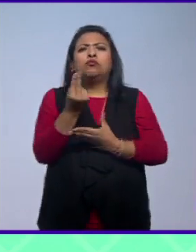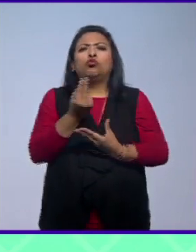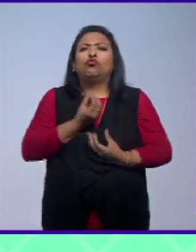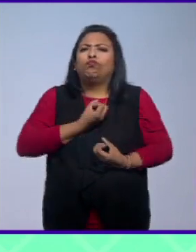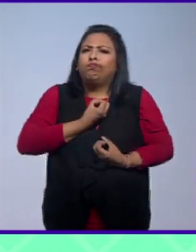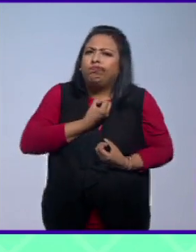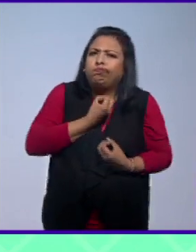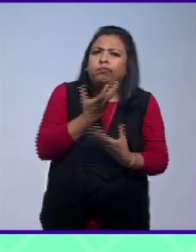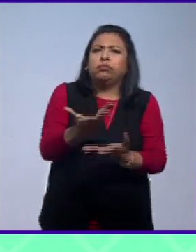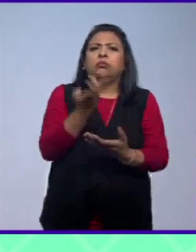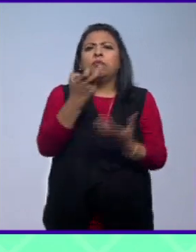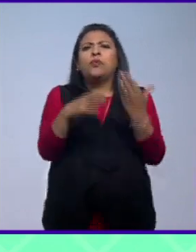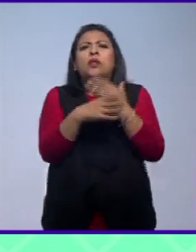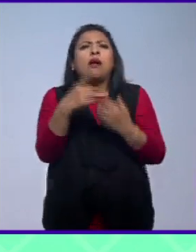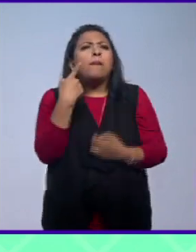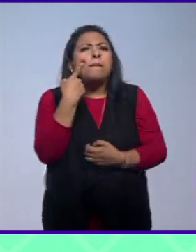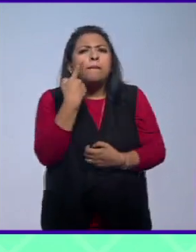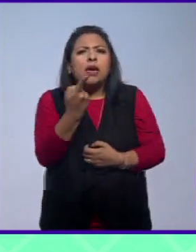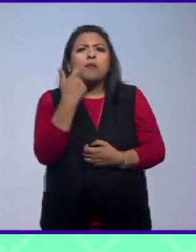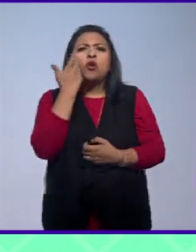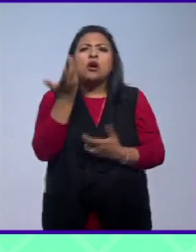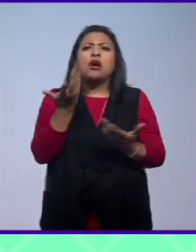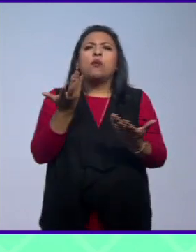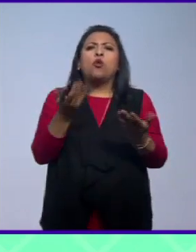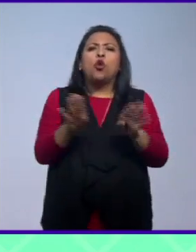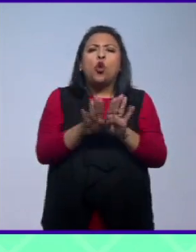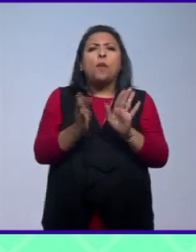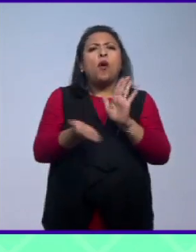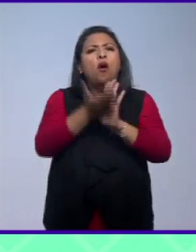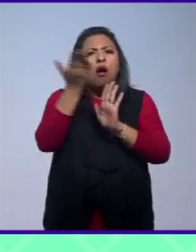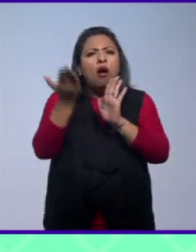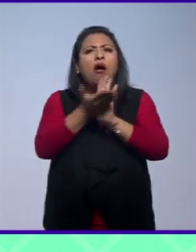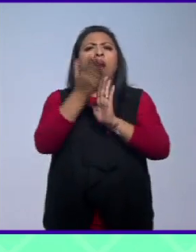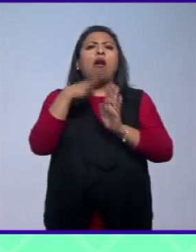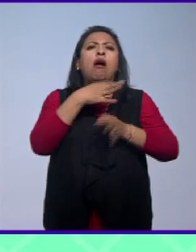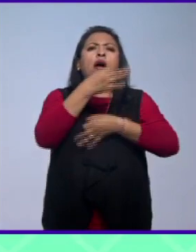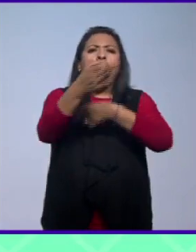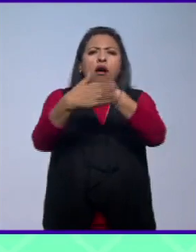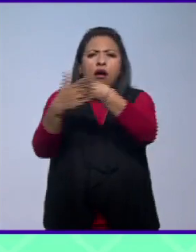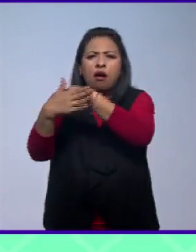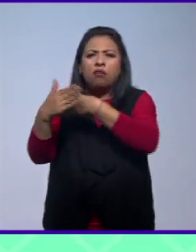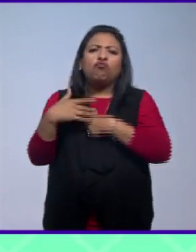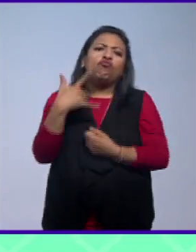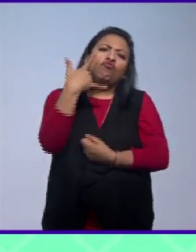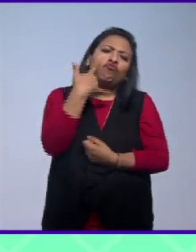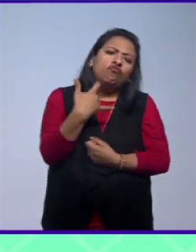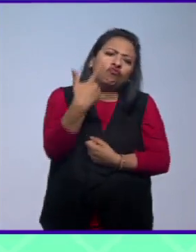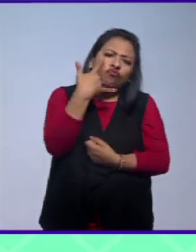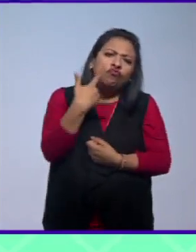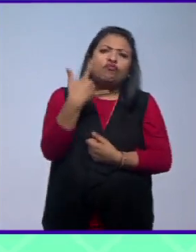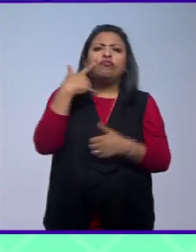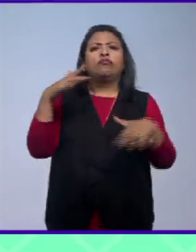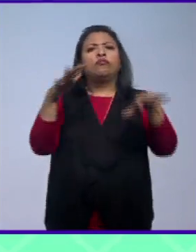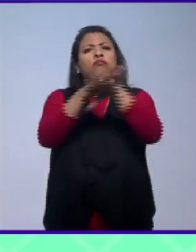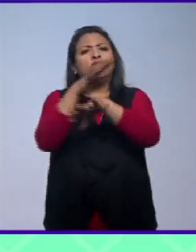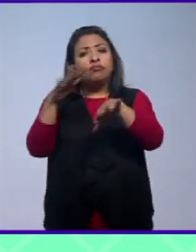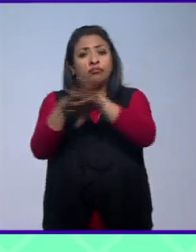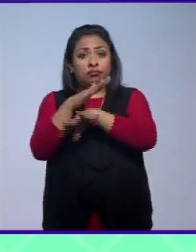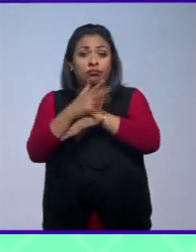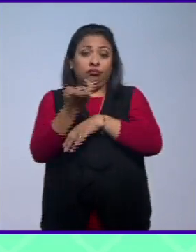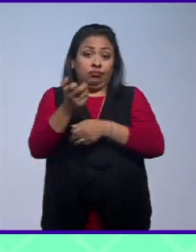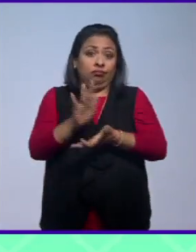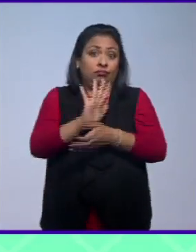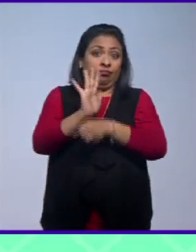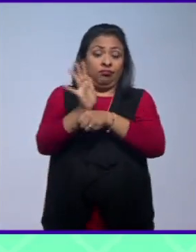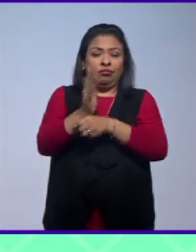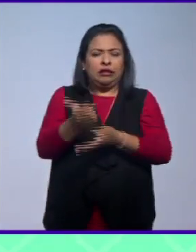que observamos, que queremos construir y anunciar y contemplar y cambiar. Entonces, el cine